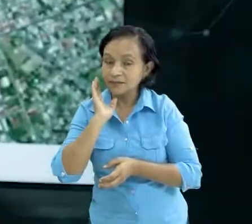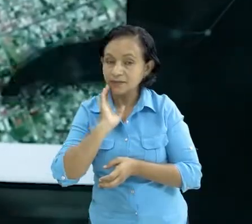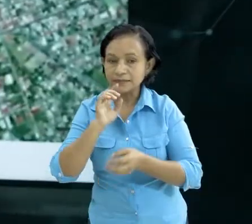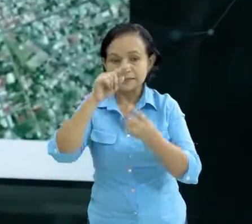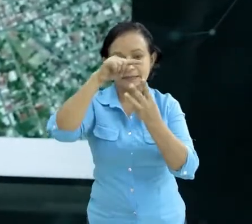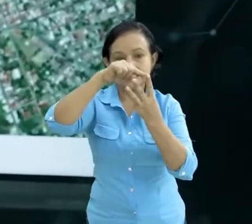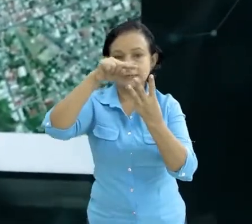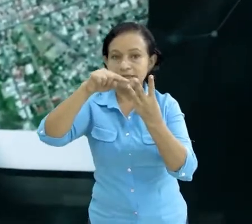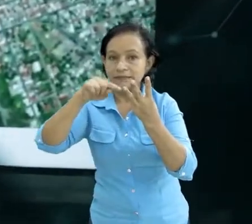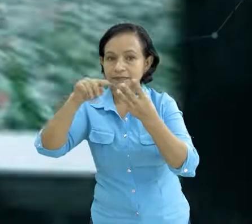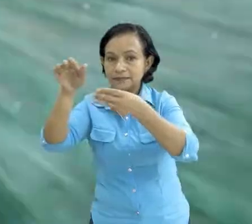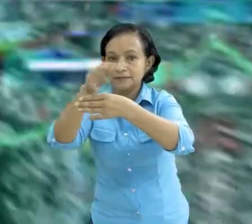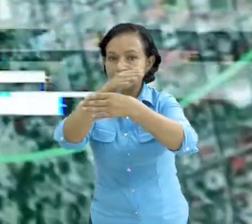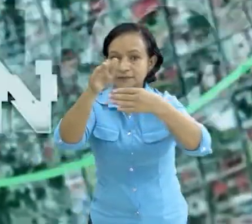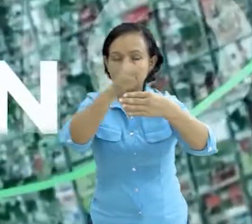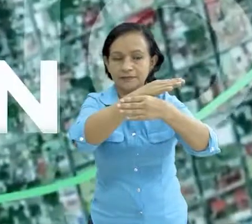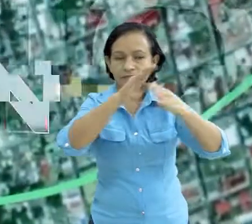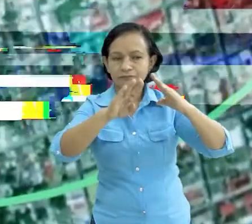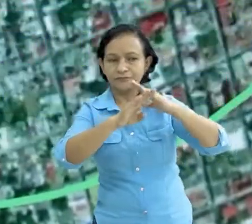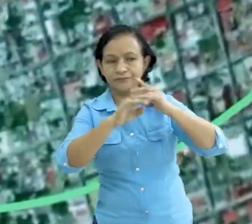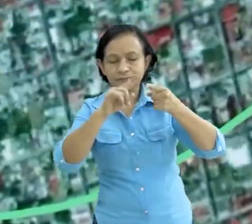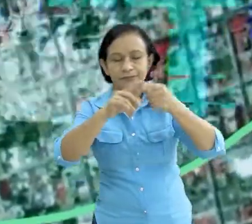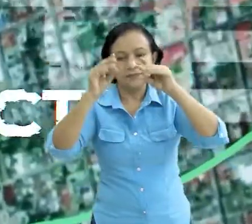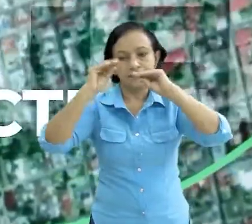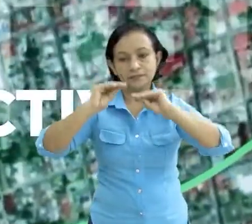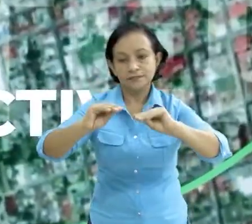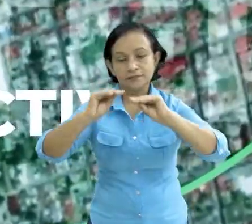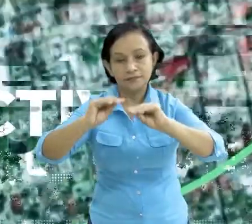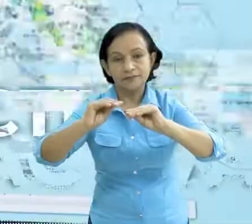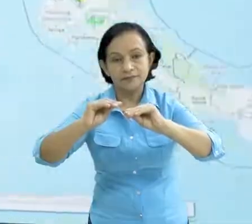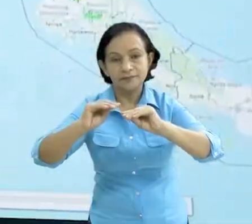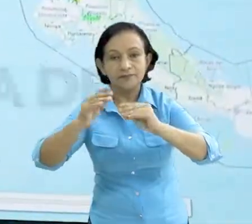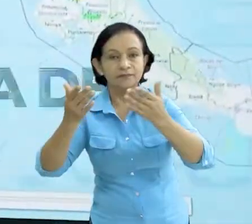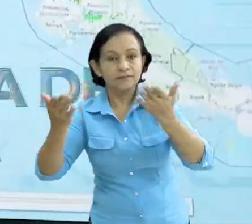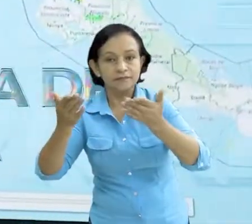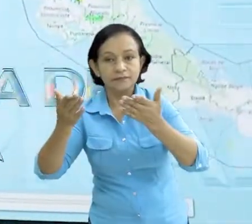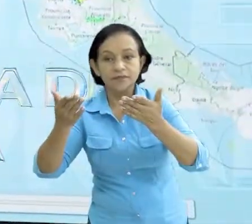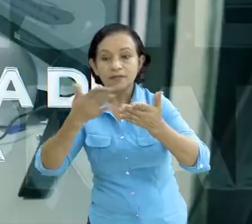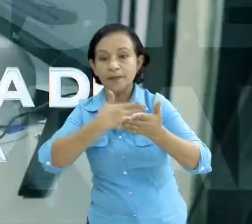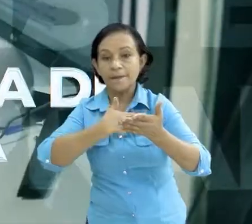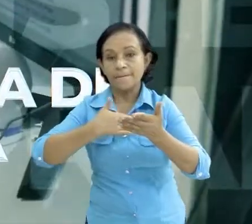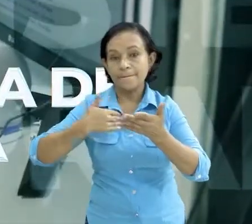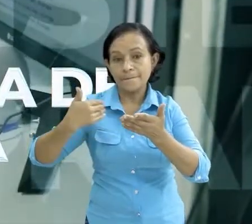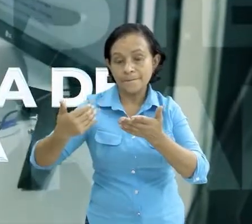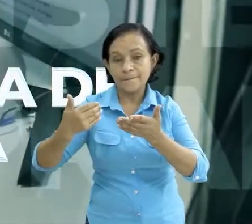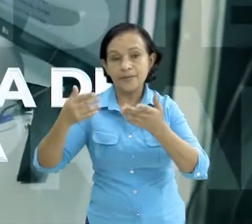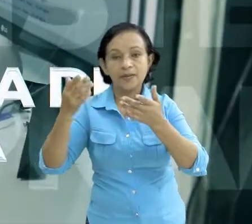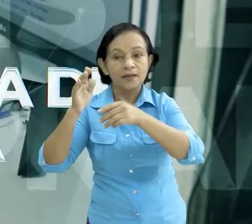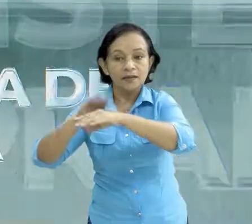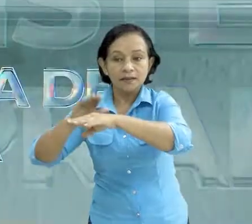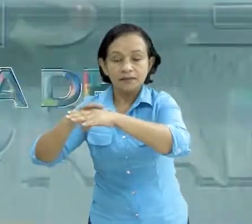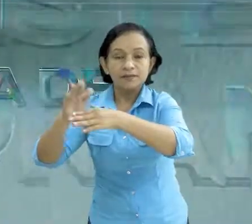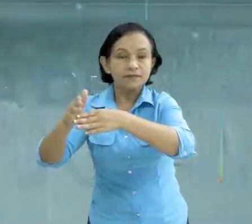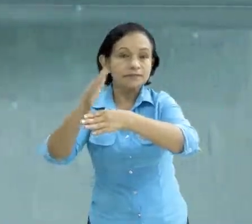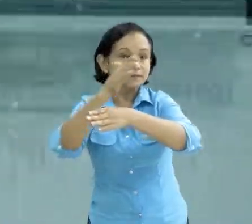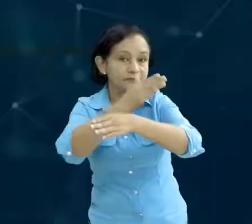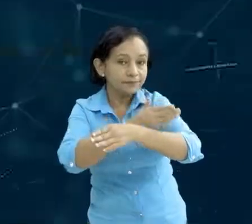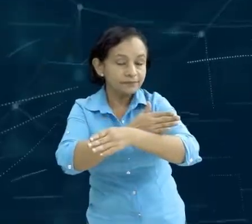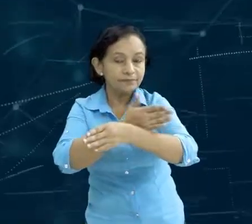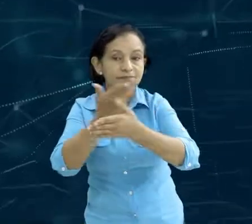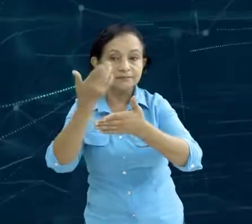tres categorías, mitigación, educación interactiva y mejoras en el sistema de alerta temprana.